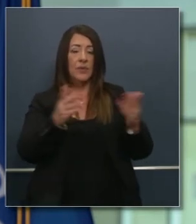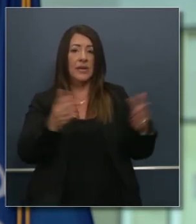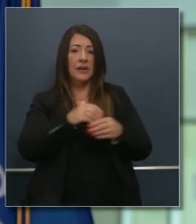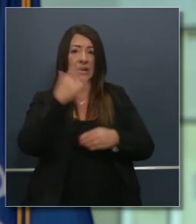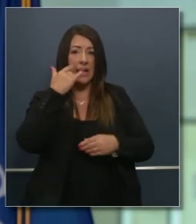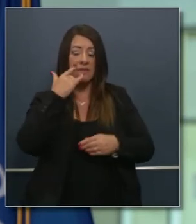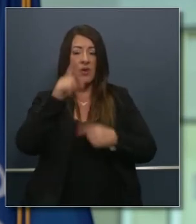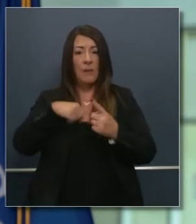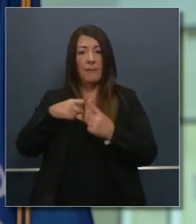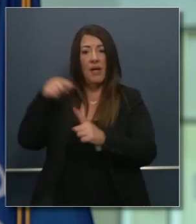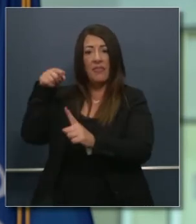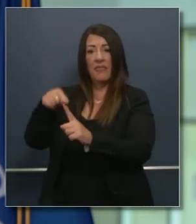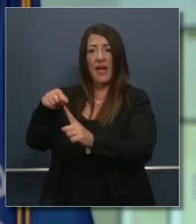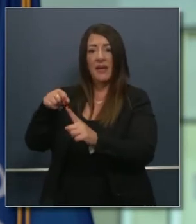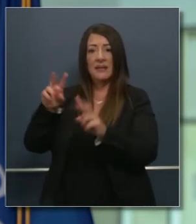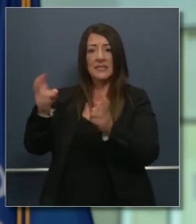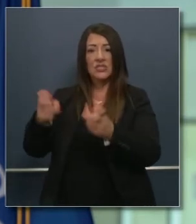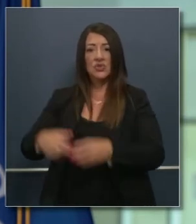opinión en cuanto a este tema